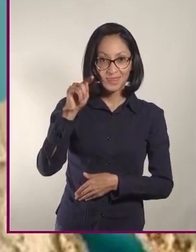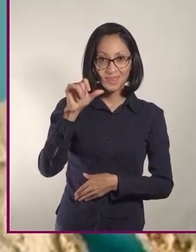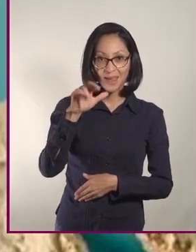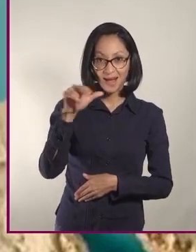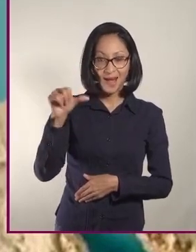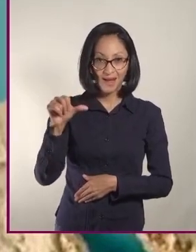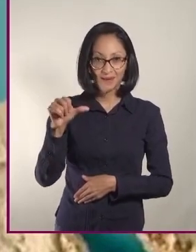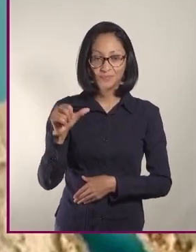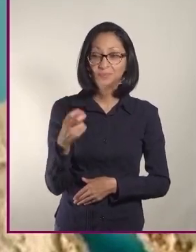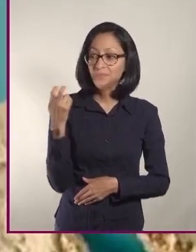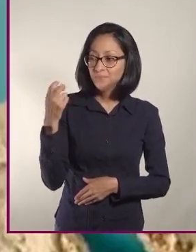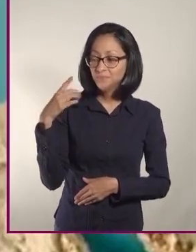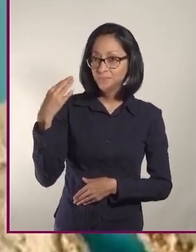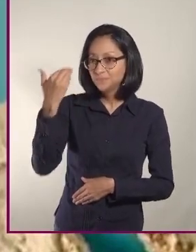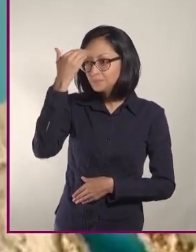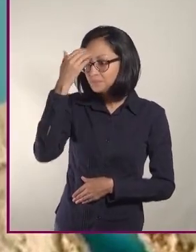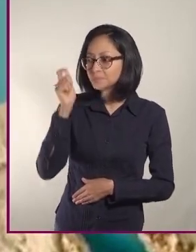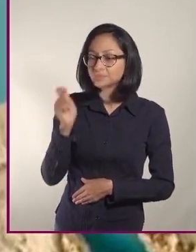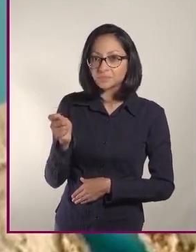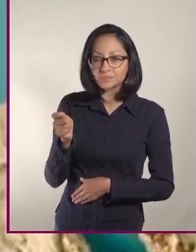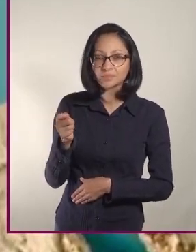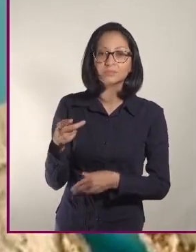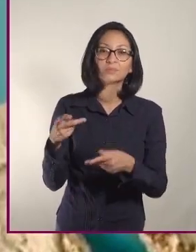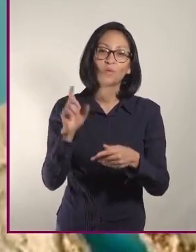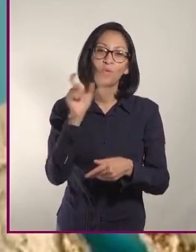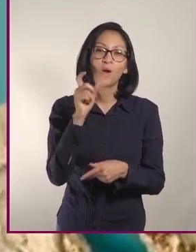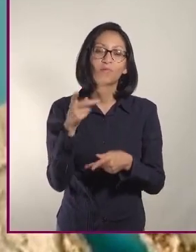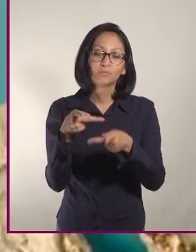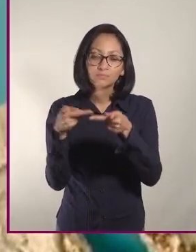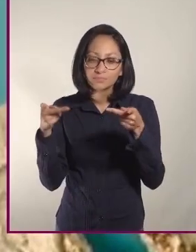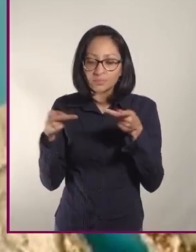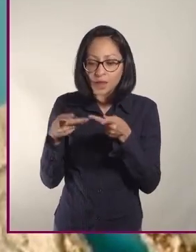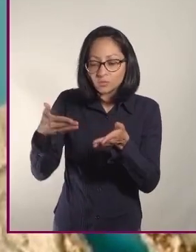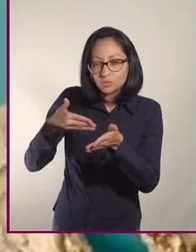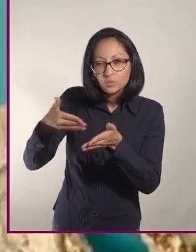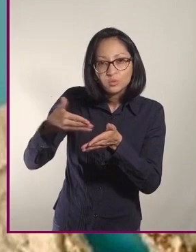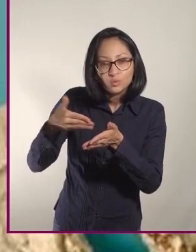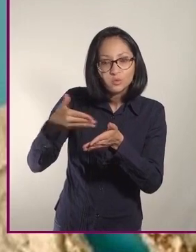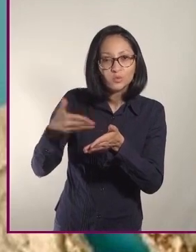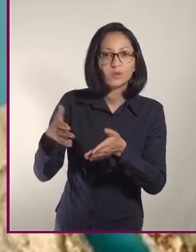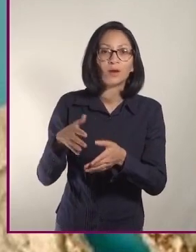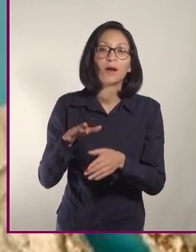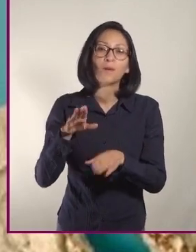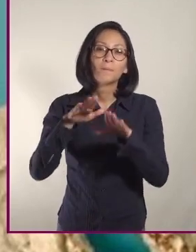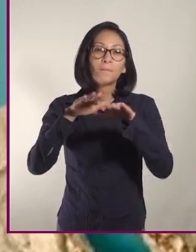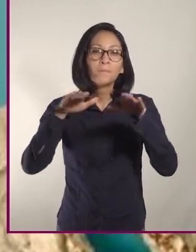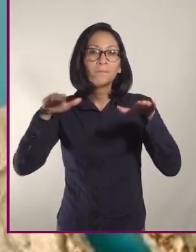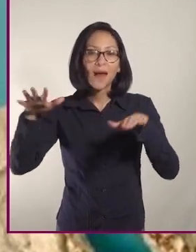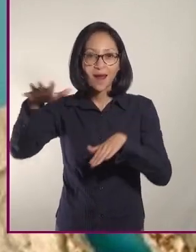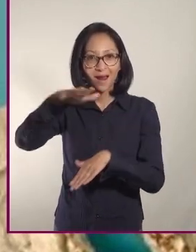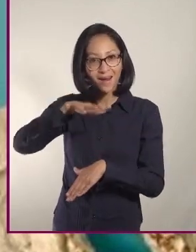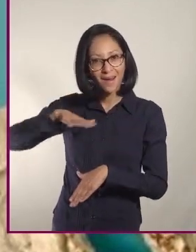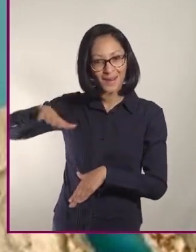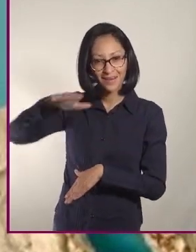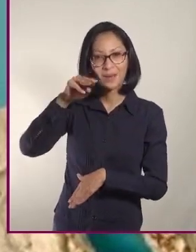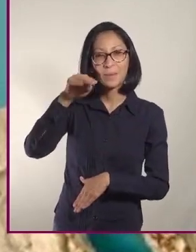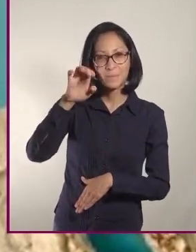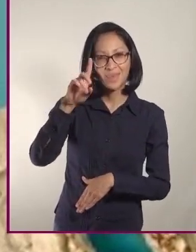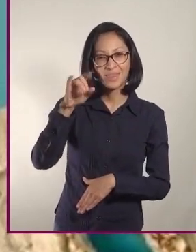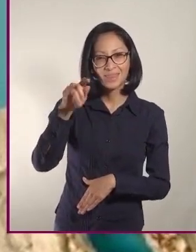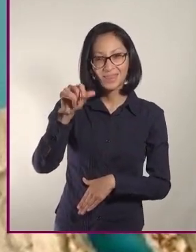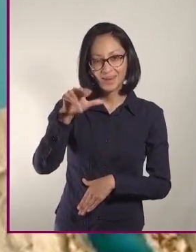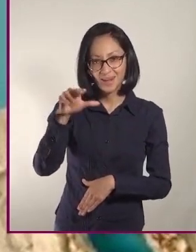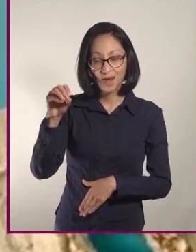Así se le conocen a los platillos que se cocinan en los países que forman parte de las playas de la cuenca del mar mediterráneo,